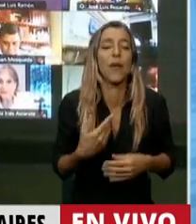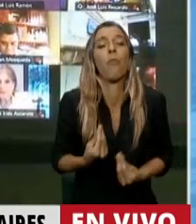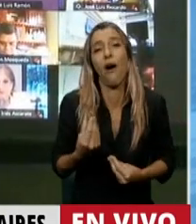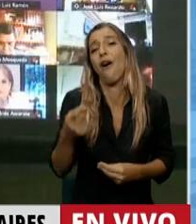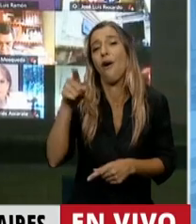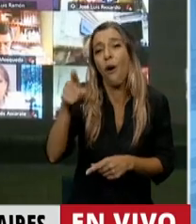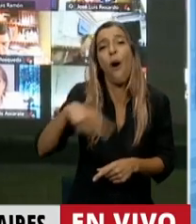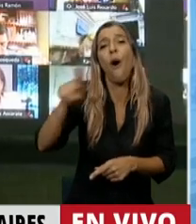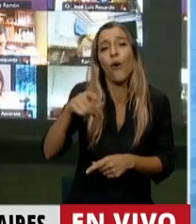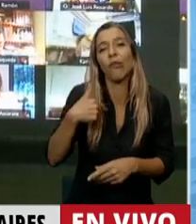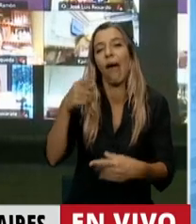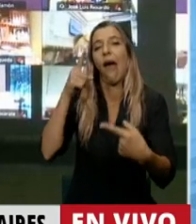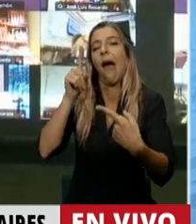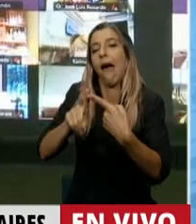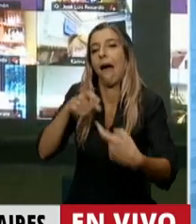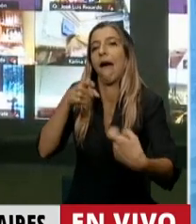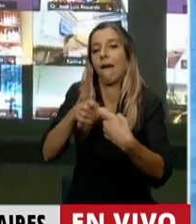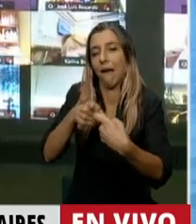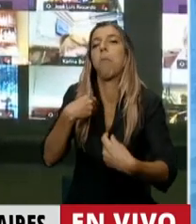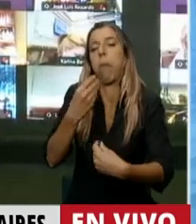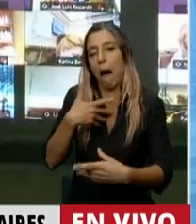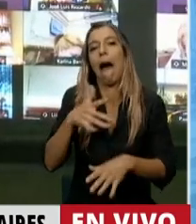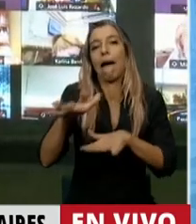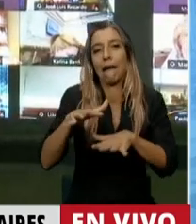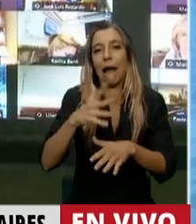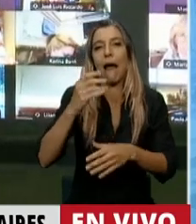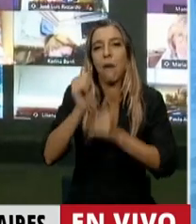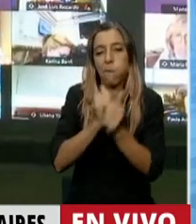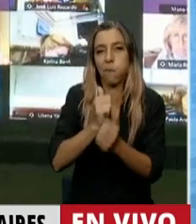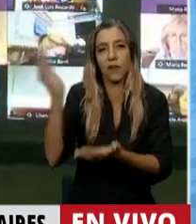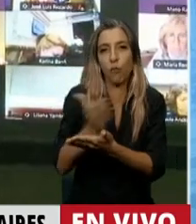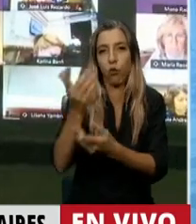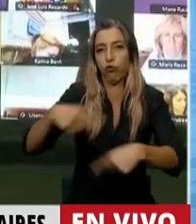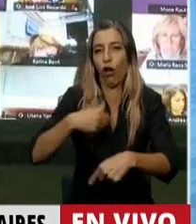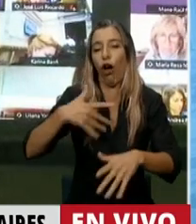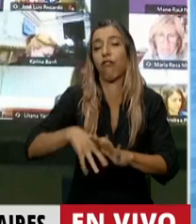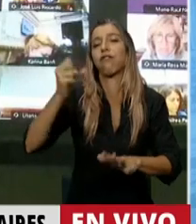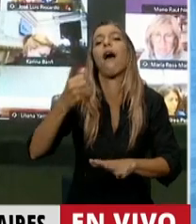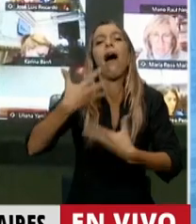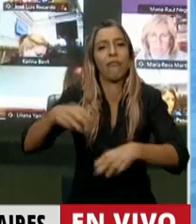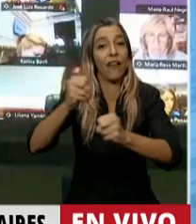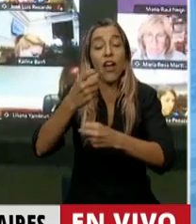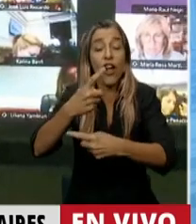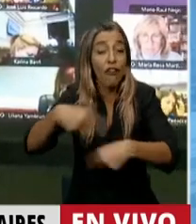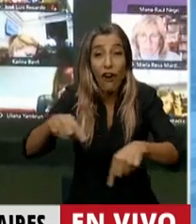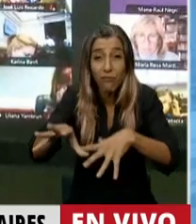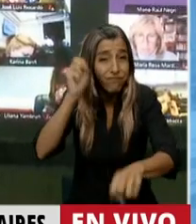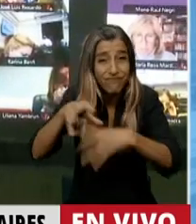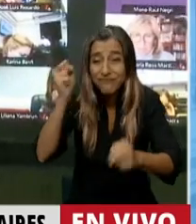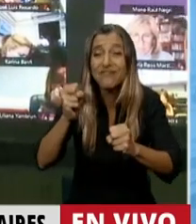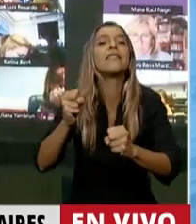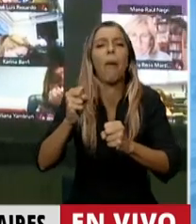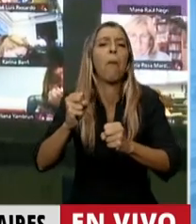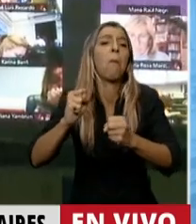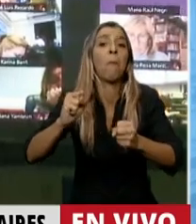depredación son los que permiten las actividades de las empresas que prefieren defender sus ganancias a costa del